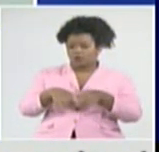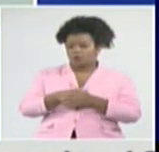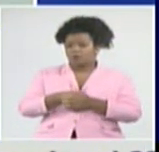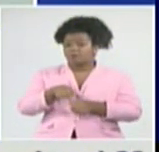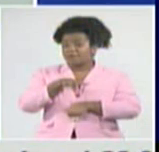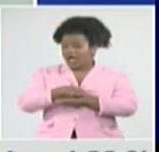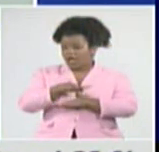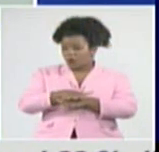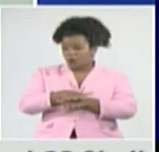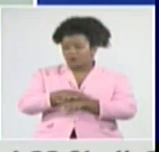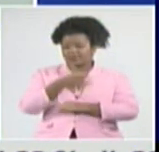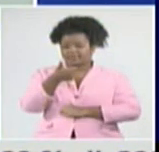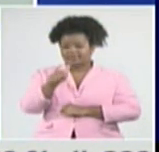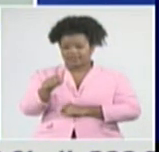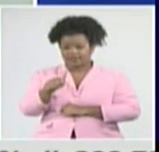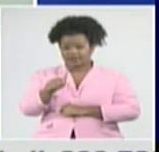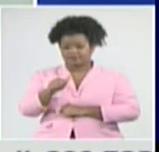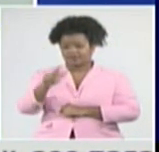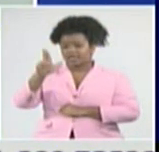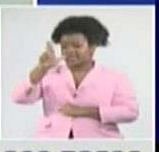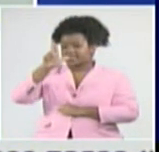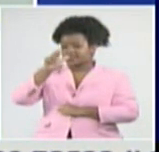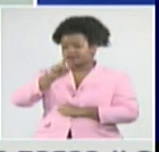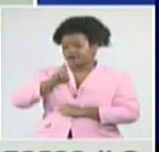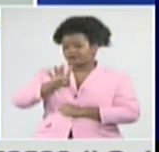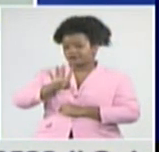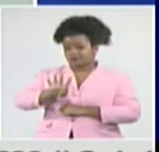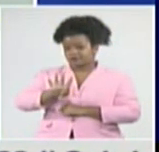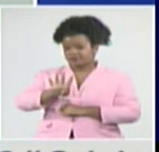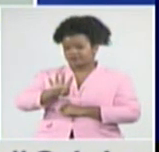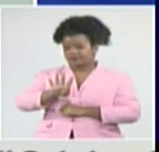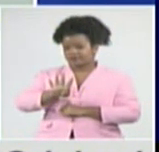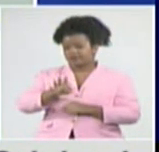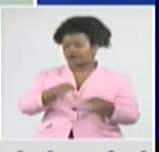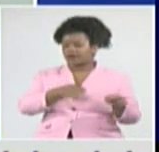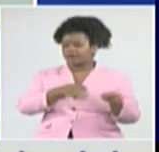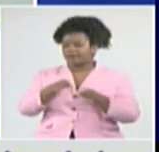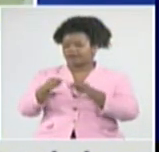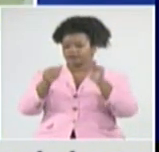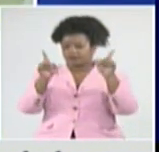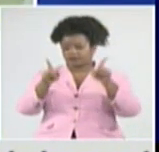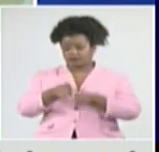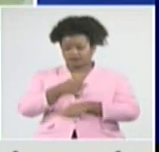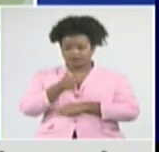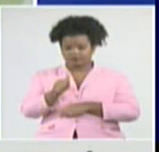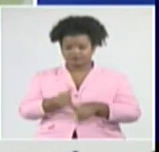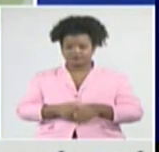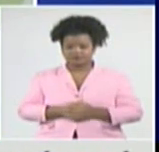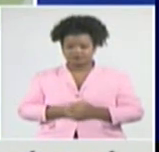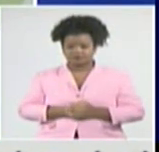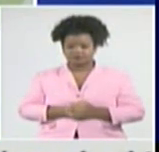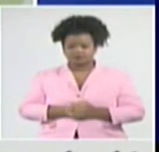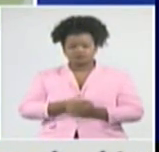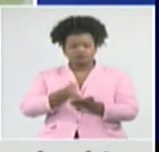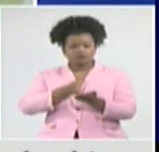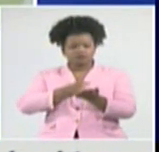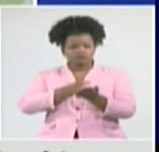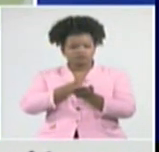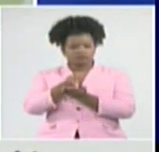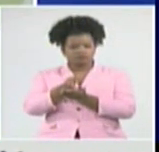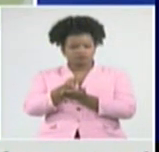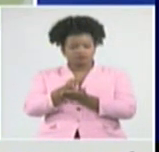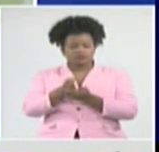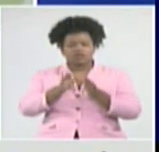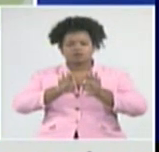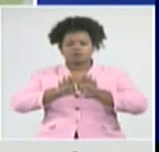Redondo, 14, Baraguá 13, y Bolivia 10. Avanzamos, nos detenemos